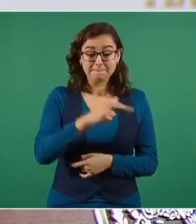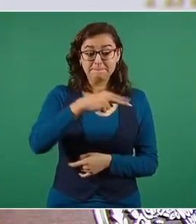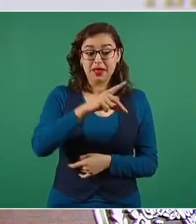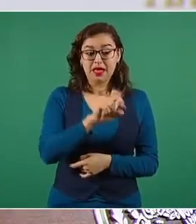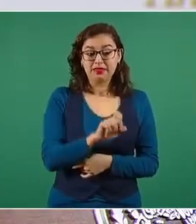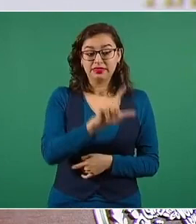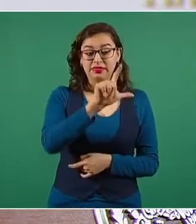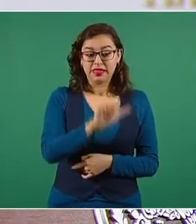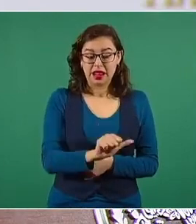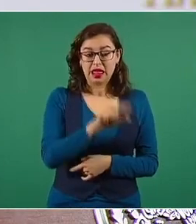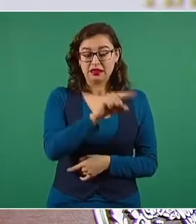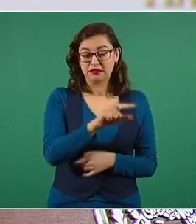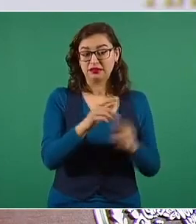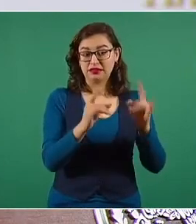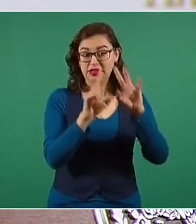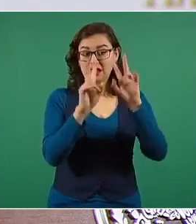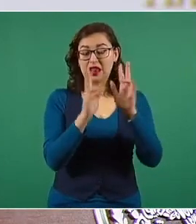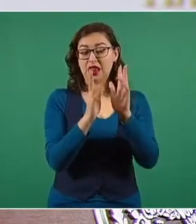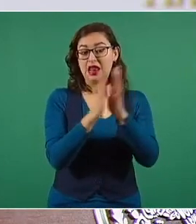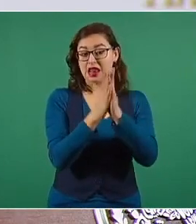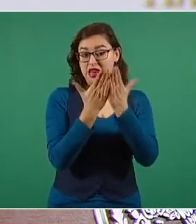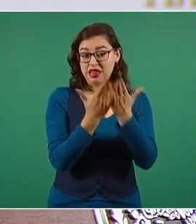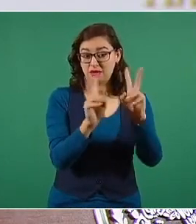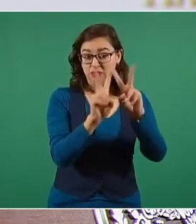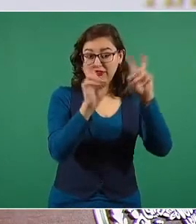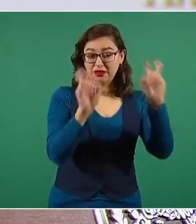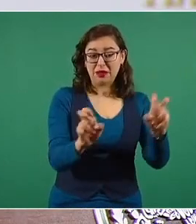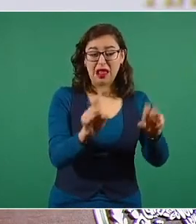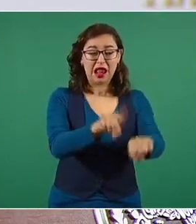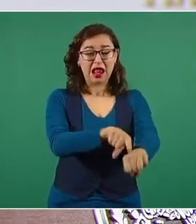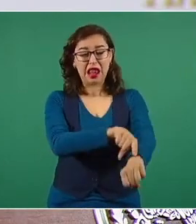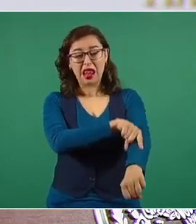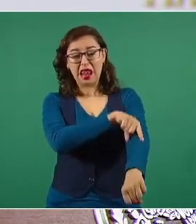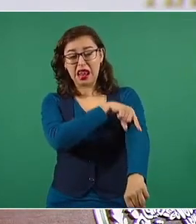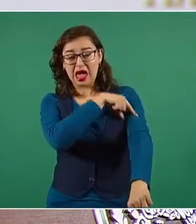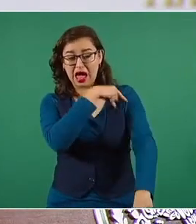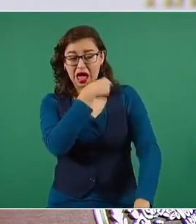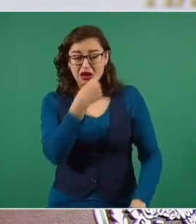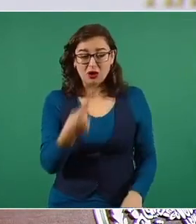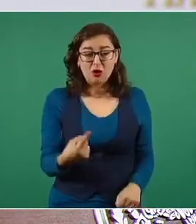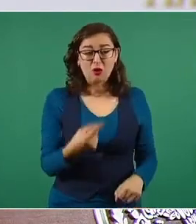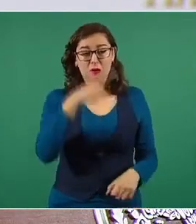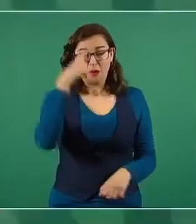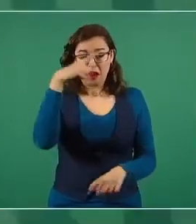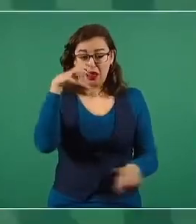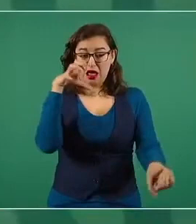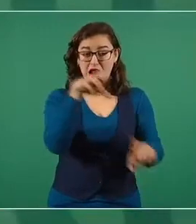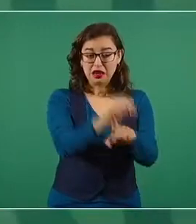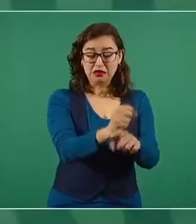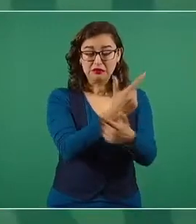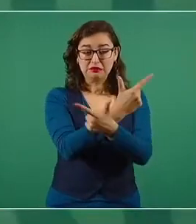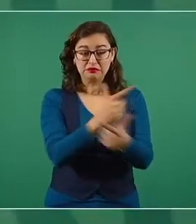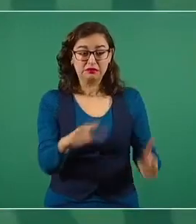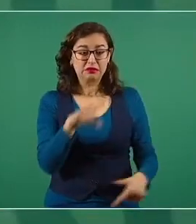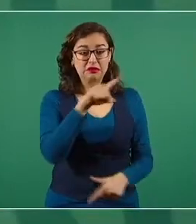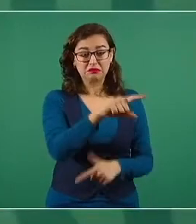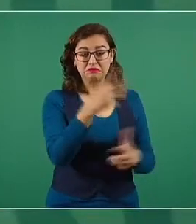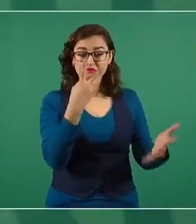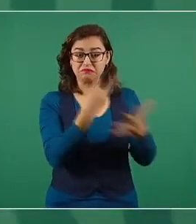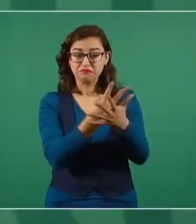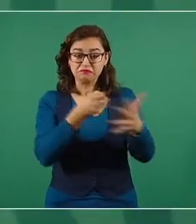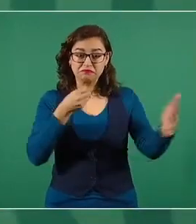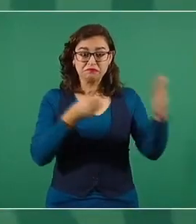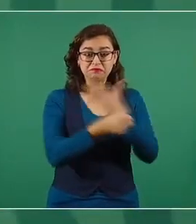cuánto luchó, 27 años en la cárcel y salió a gobernar